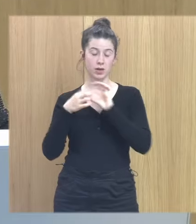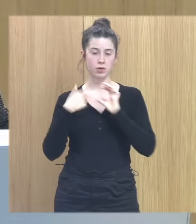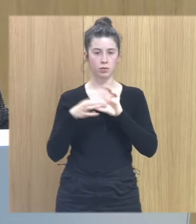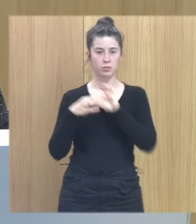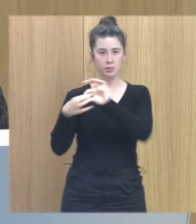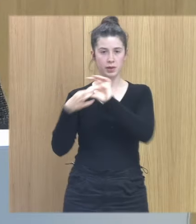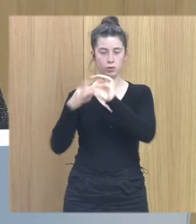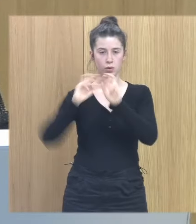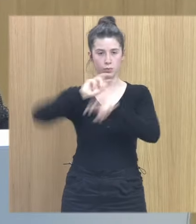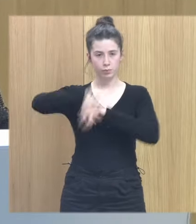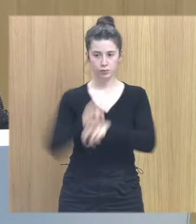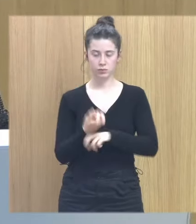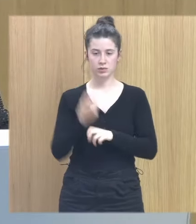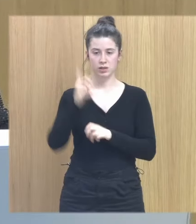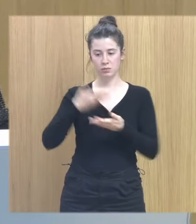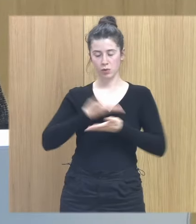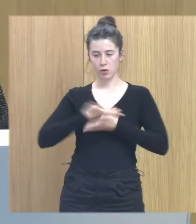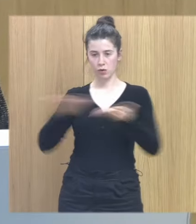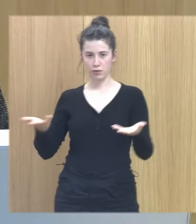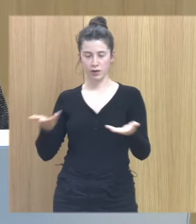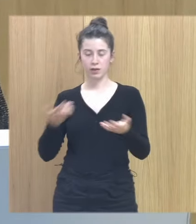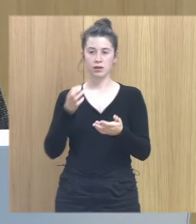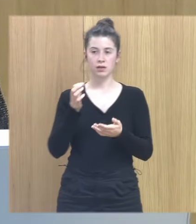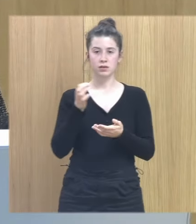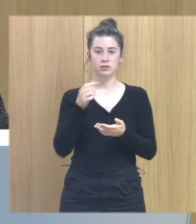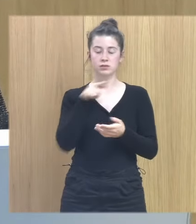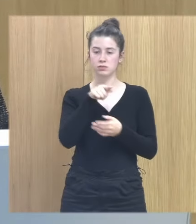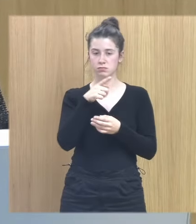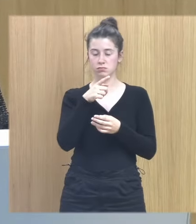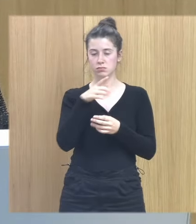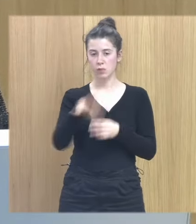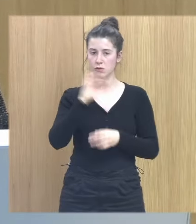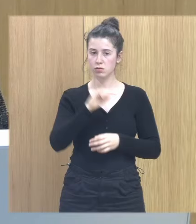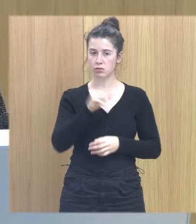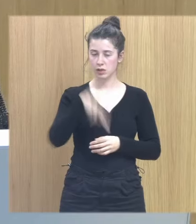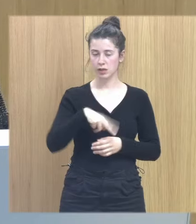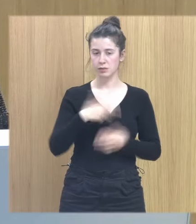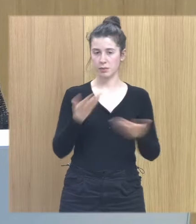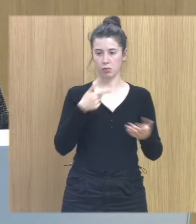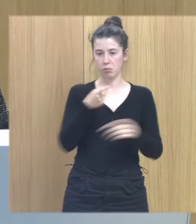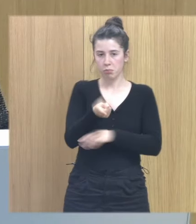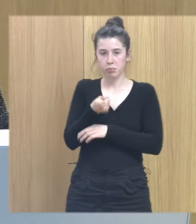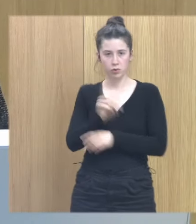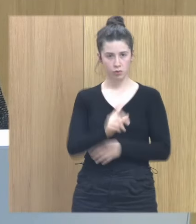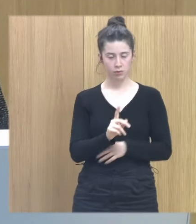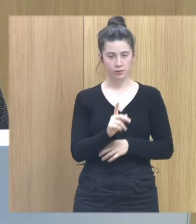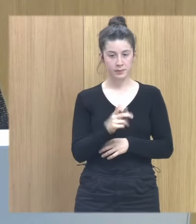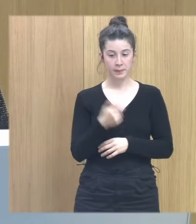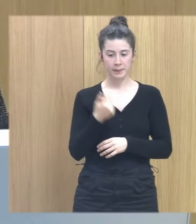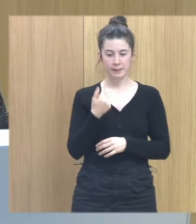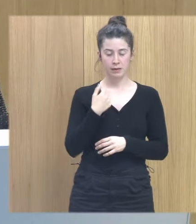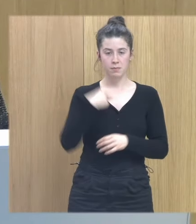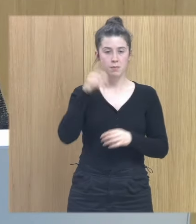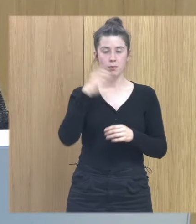persona, es volver a confiar en esa persona. Eso es una opción, nunca es una obligación. Y yo no puedo establecerla